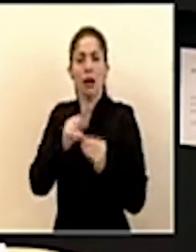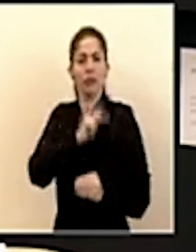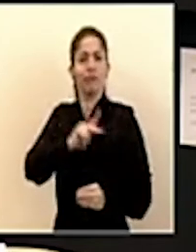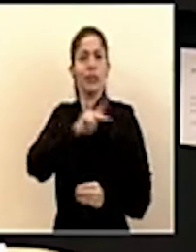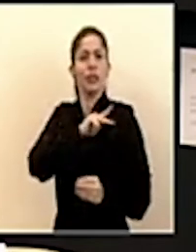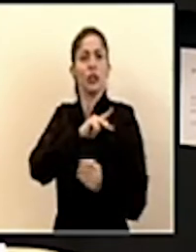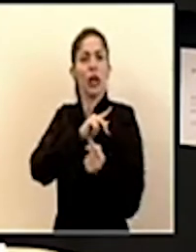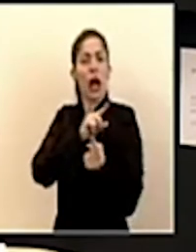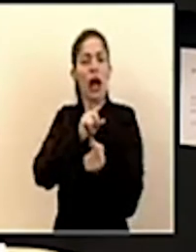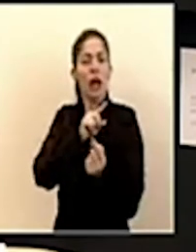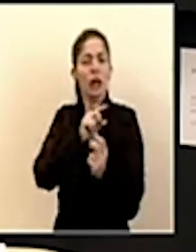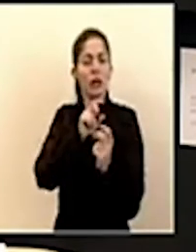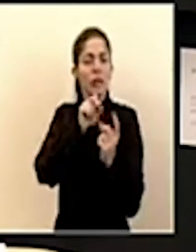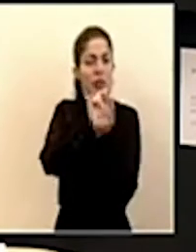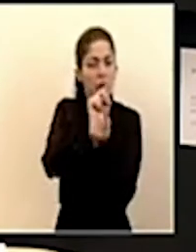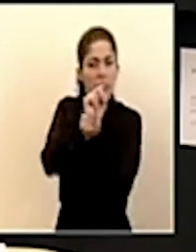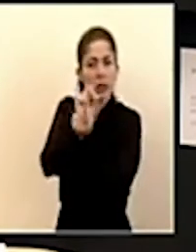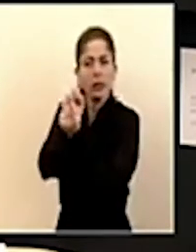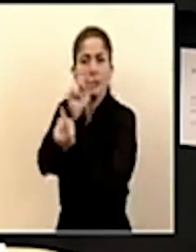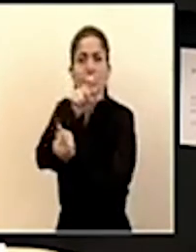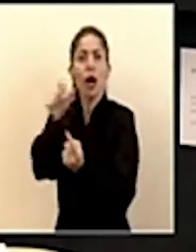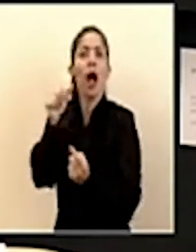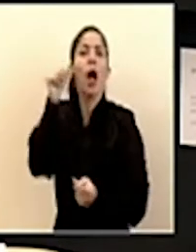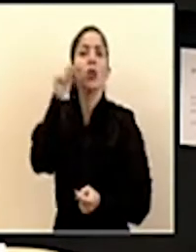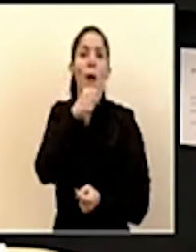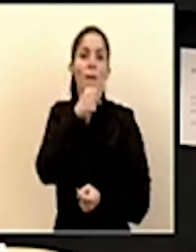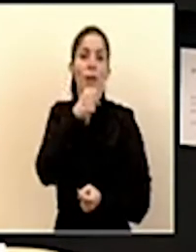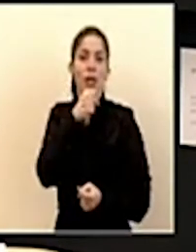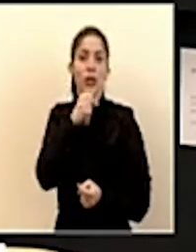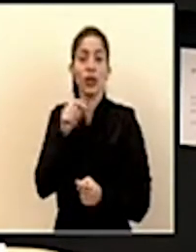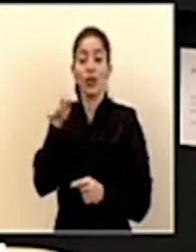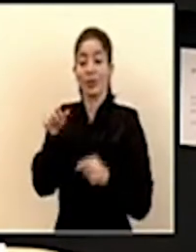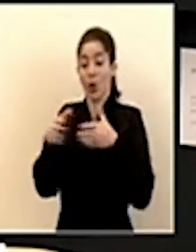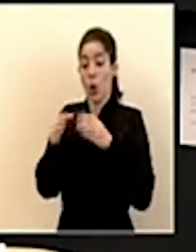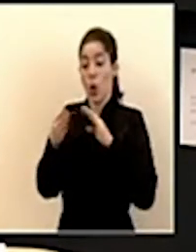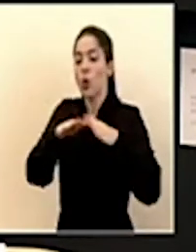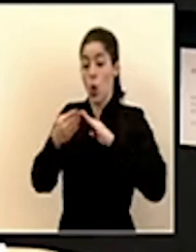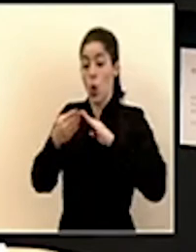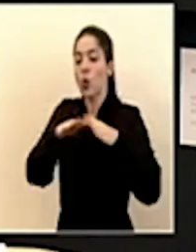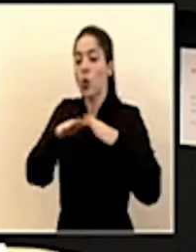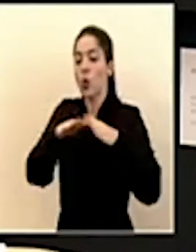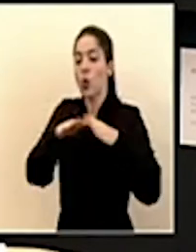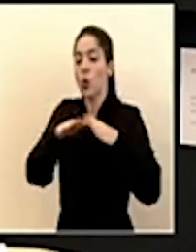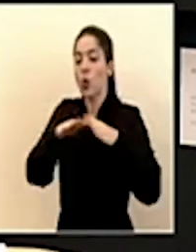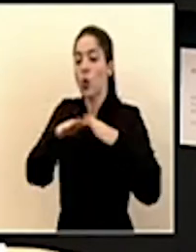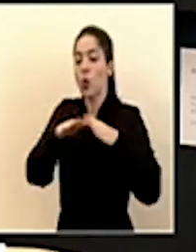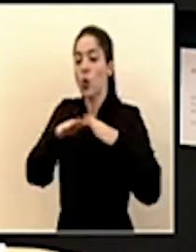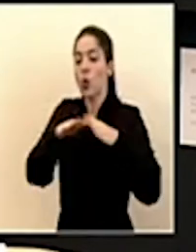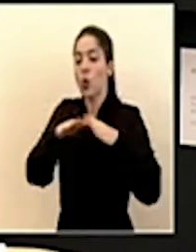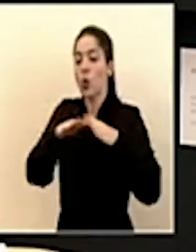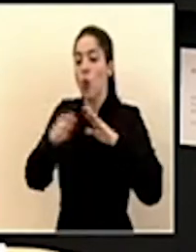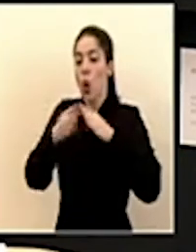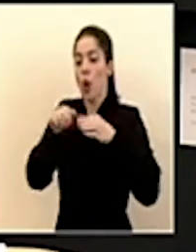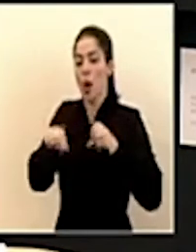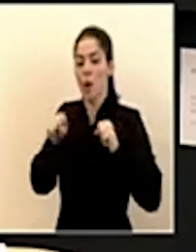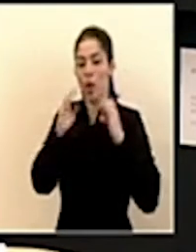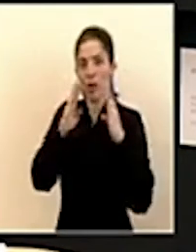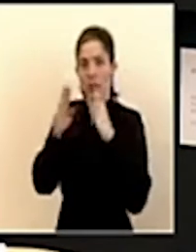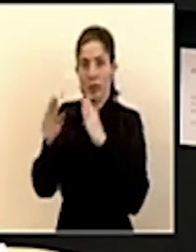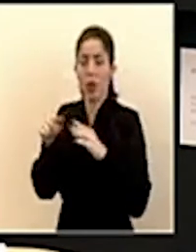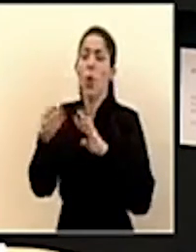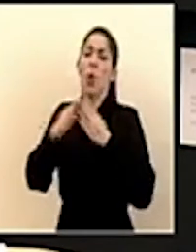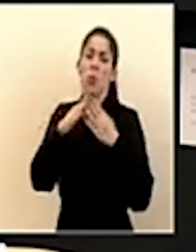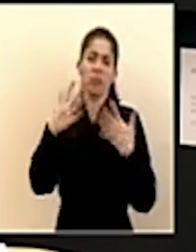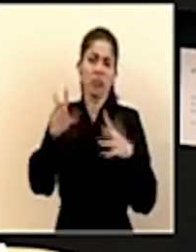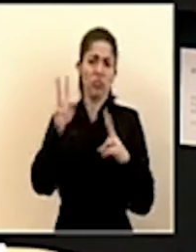a cada uno de los adultos mayores en la comunidad que atiende ese ATAP los ATAPS por lo general son conocidos en la